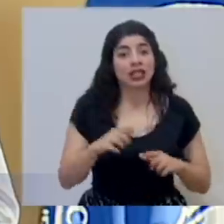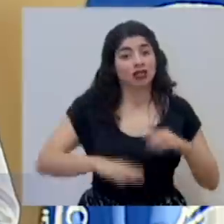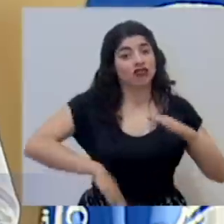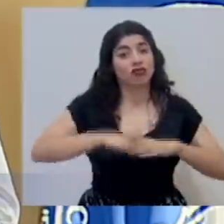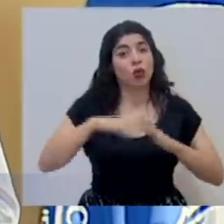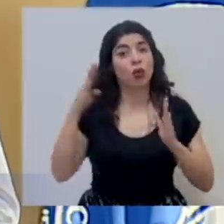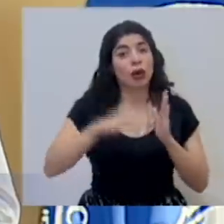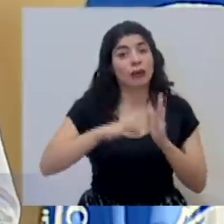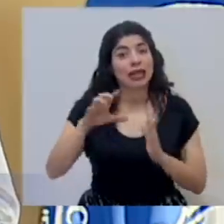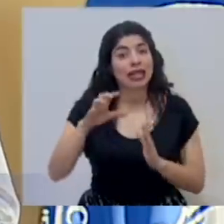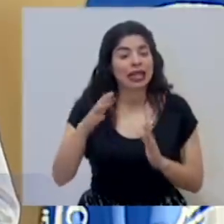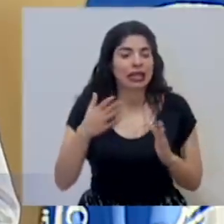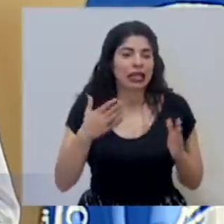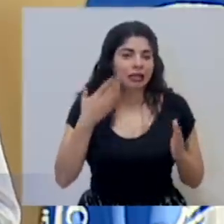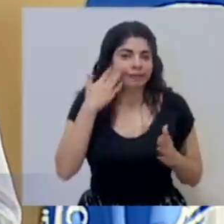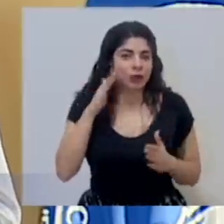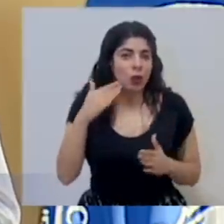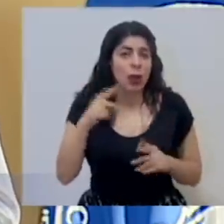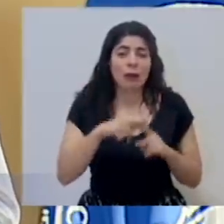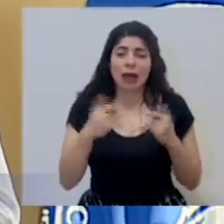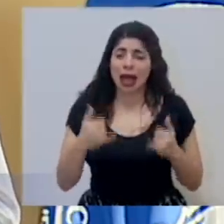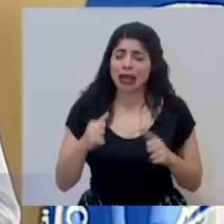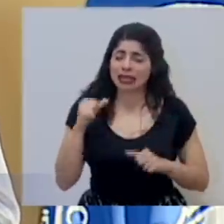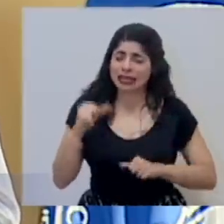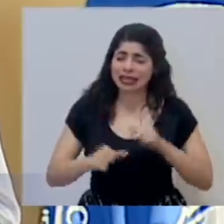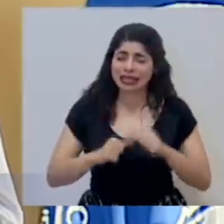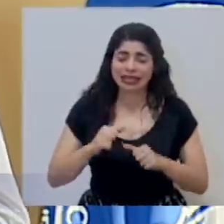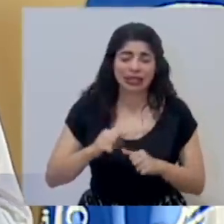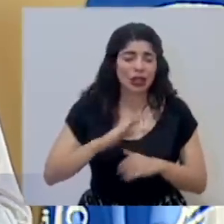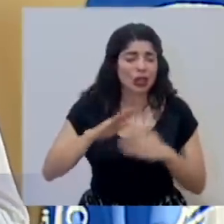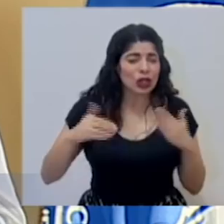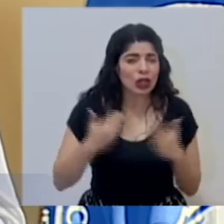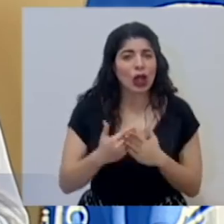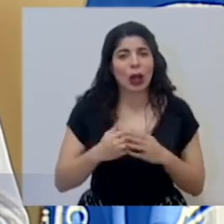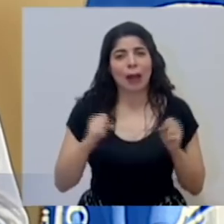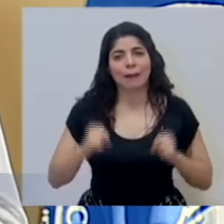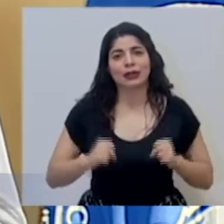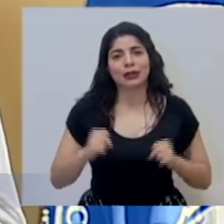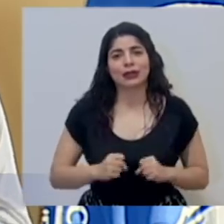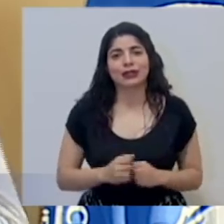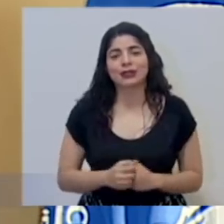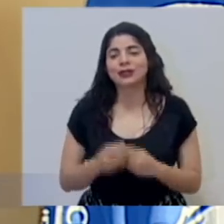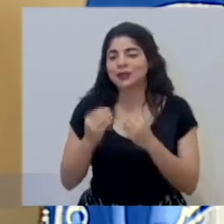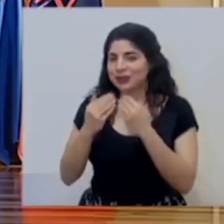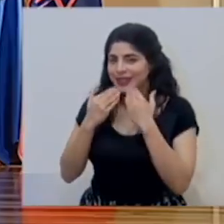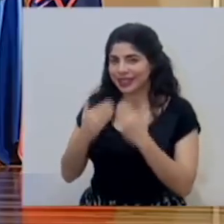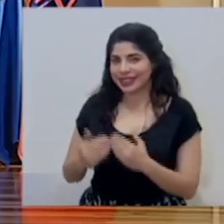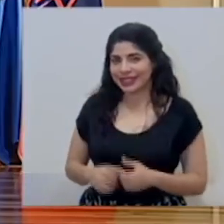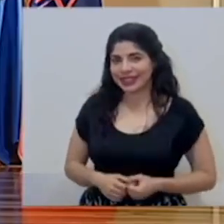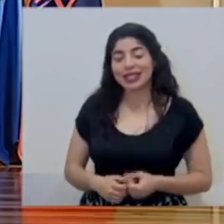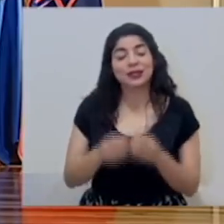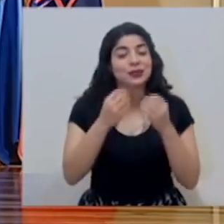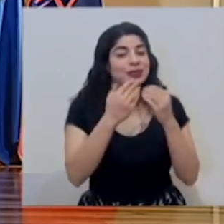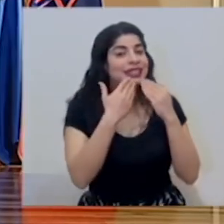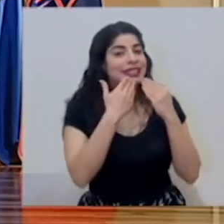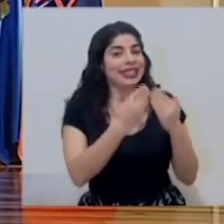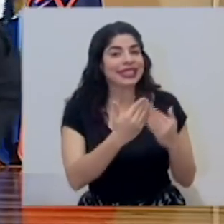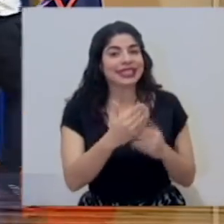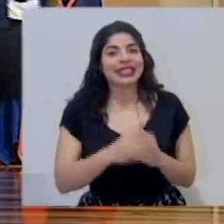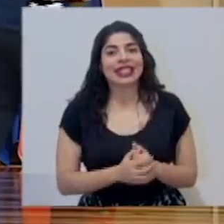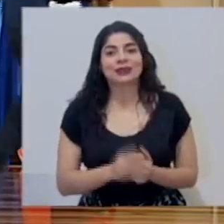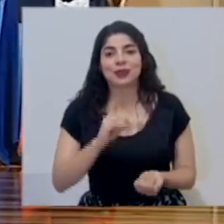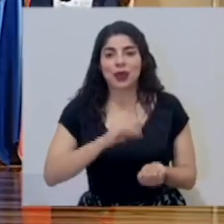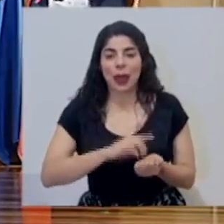500 pero estamos haciendo todo lo humanamente y hasta lo extraordinariamente posible muchas gracias muchas gracias a